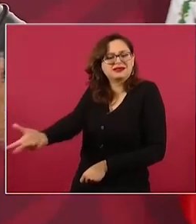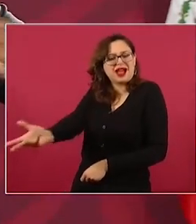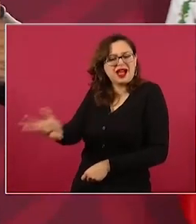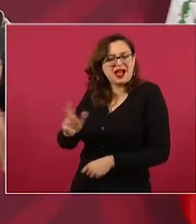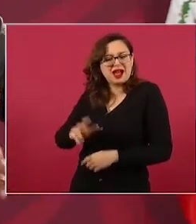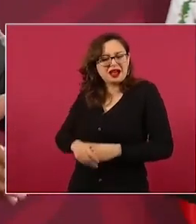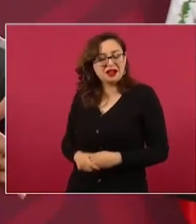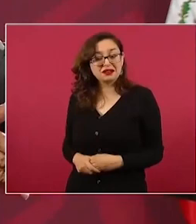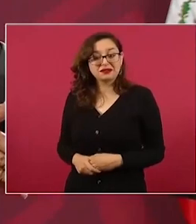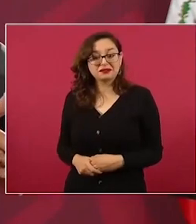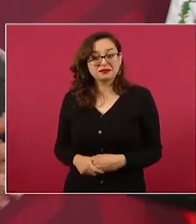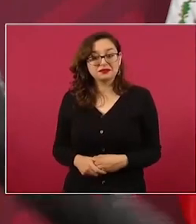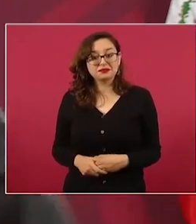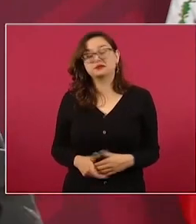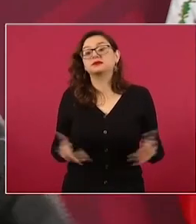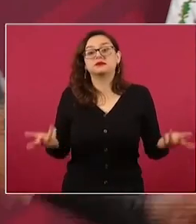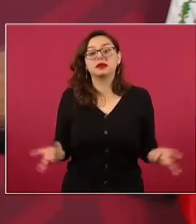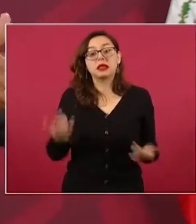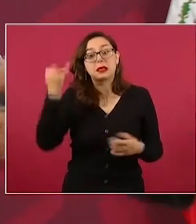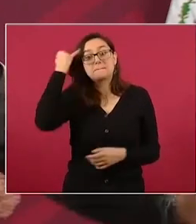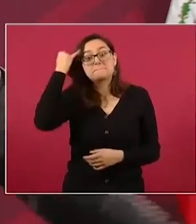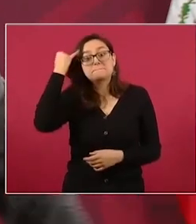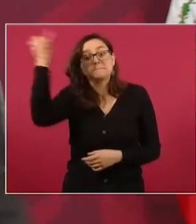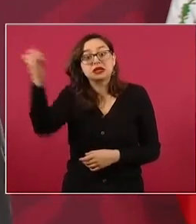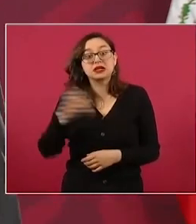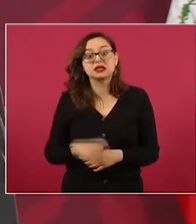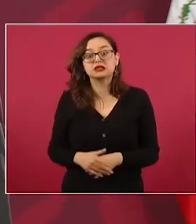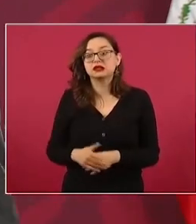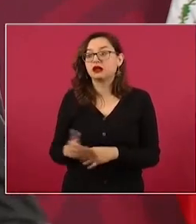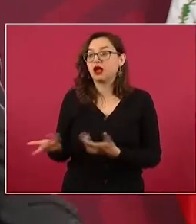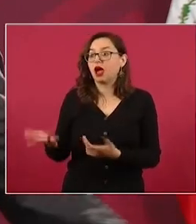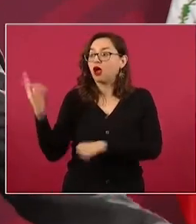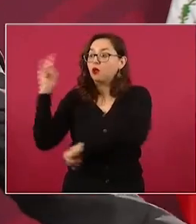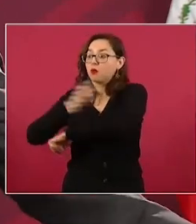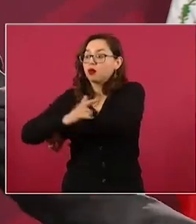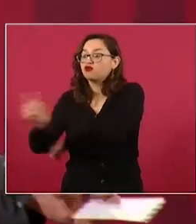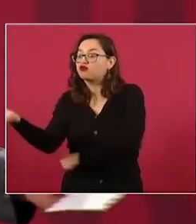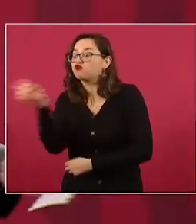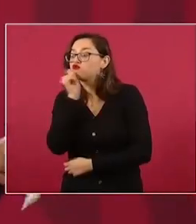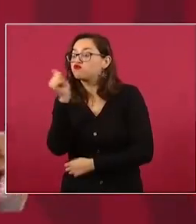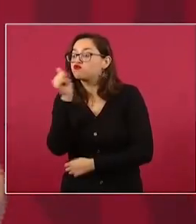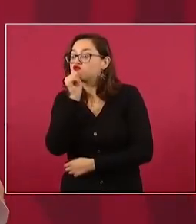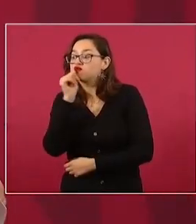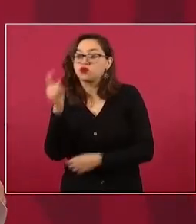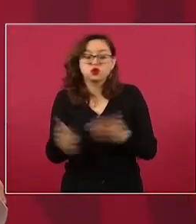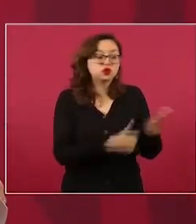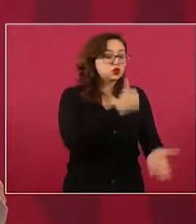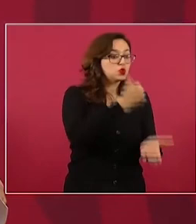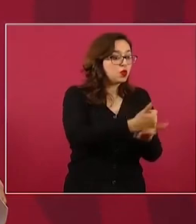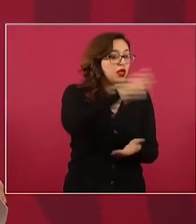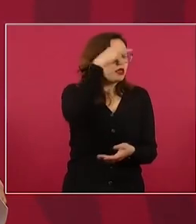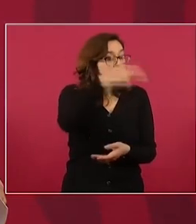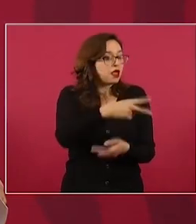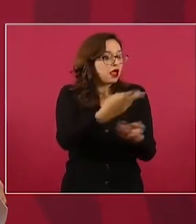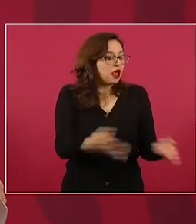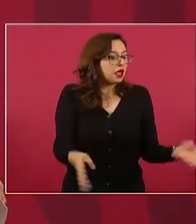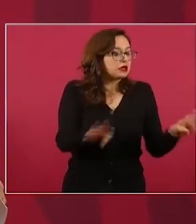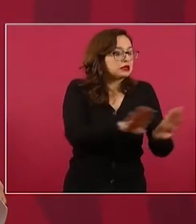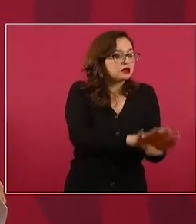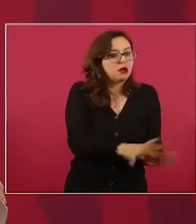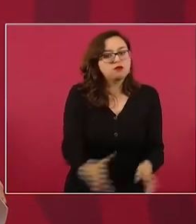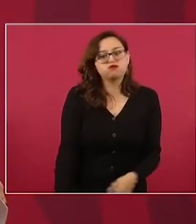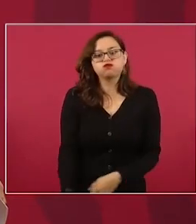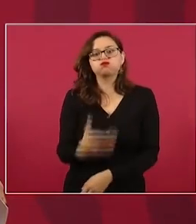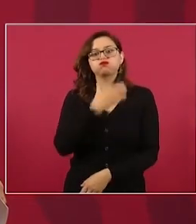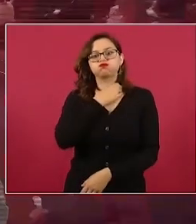Si no lo hubiésemos construido en tan poco tiempo, pues imagínense en qué situación